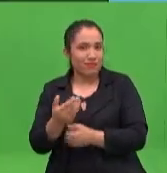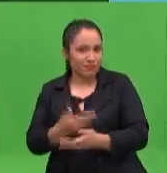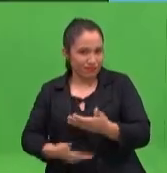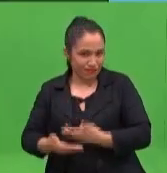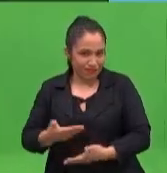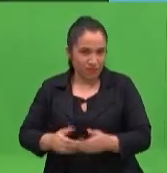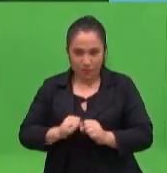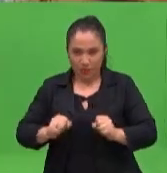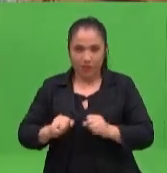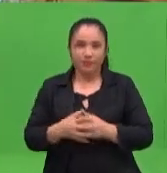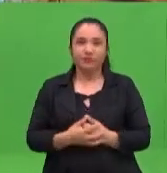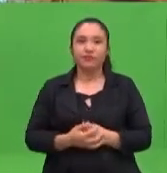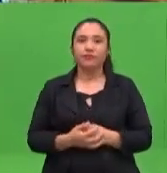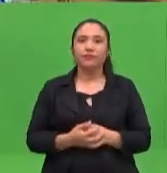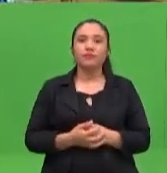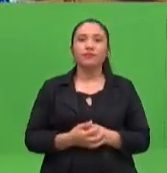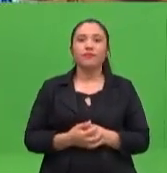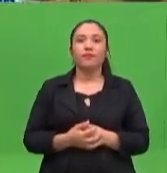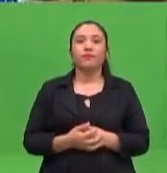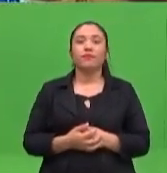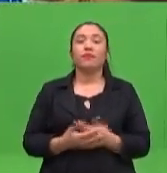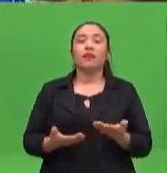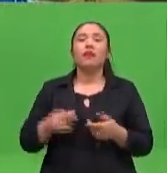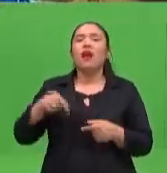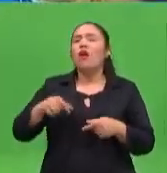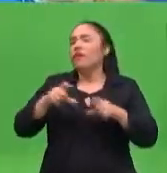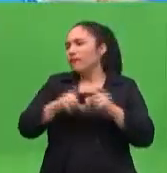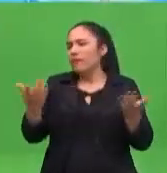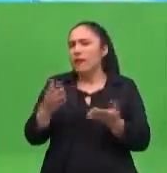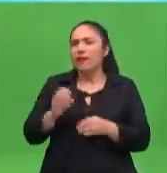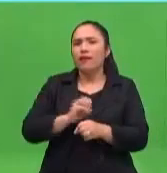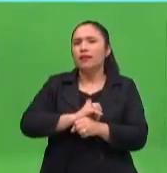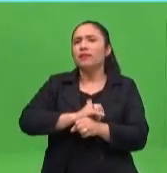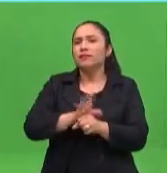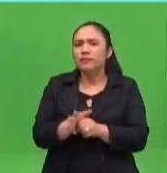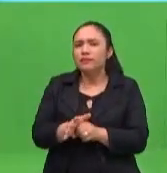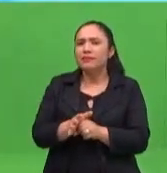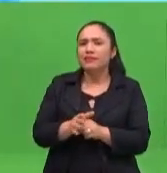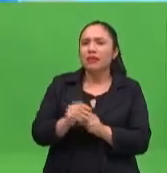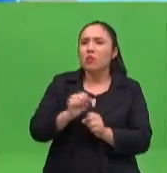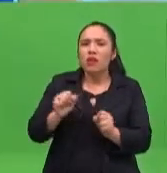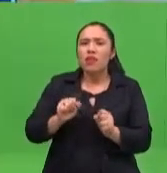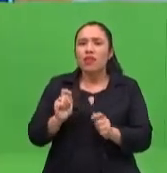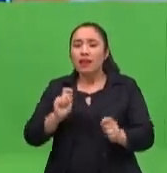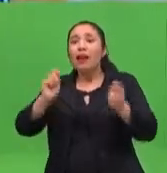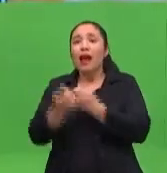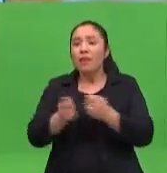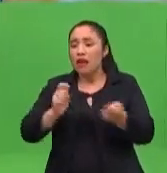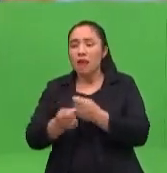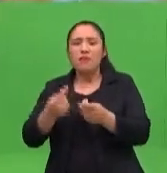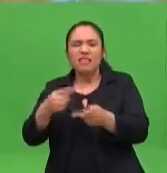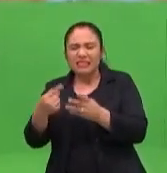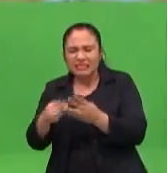El contexto hoy en día no es tan formal porque la pandemia nos embretta a cambiar. Y tenemos que cambiar indefectiblemente y tenemos que